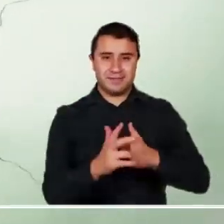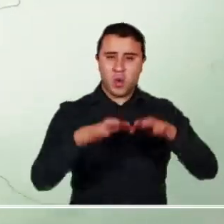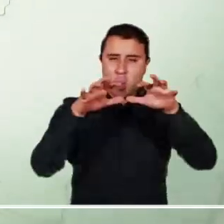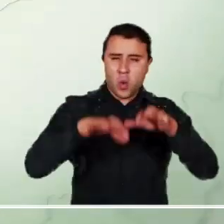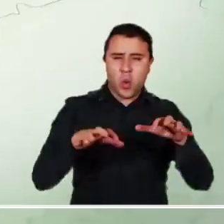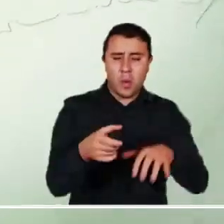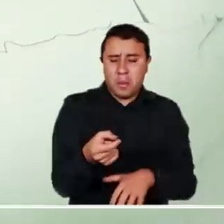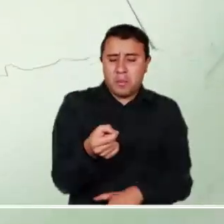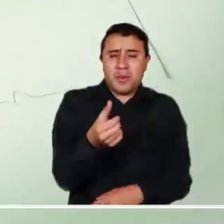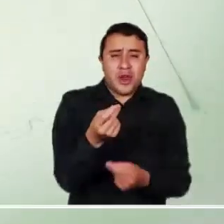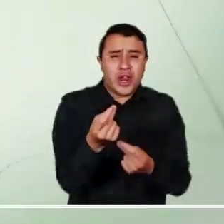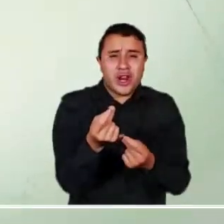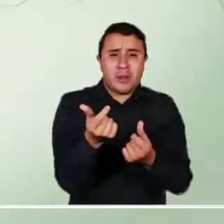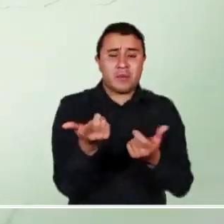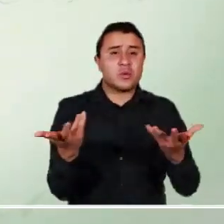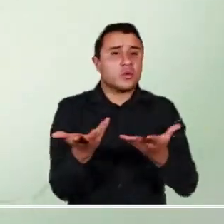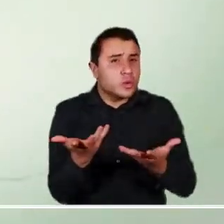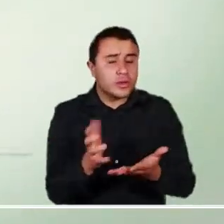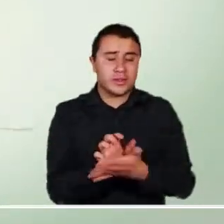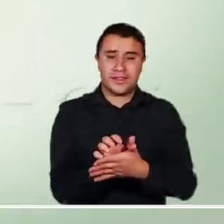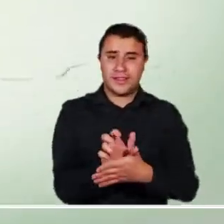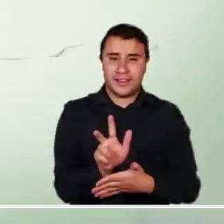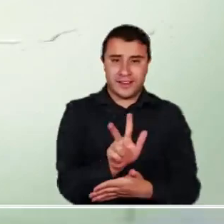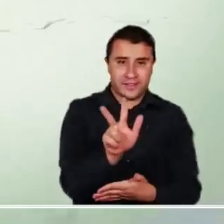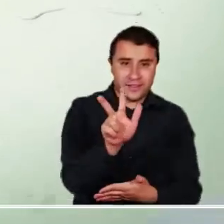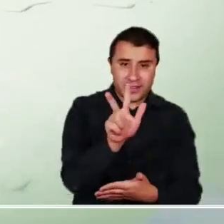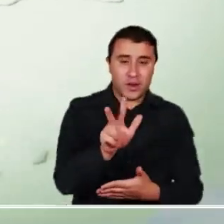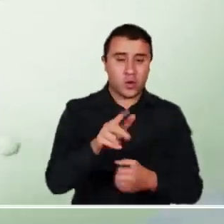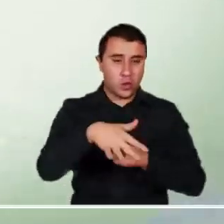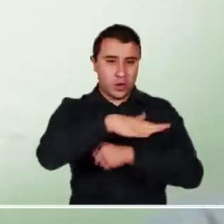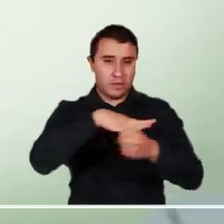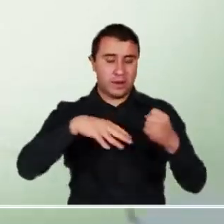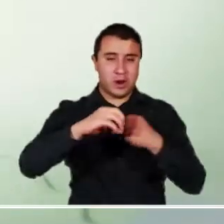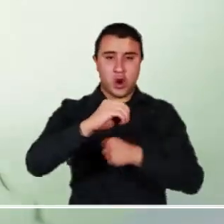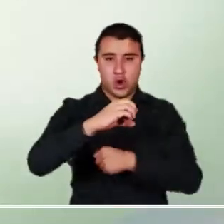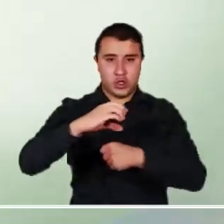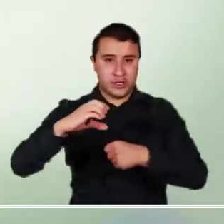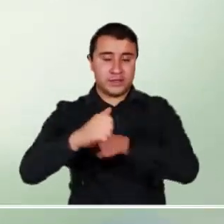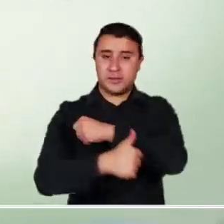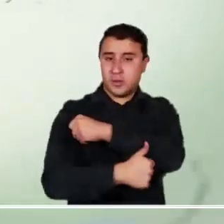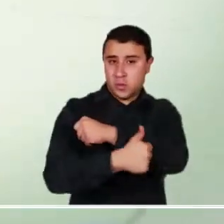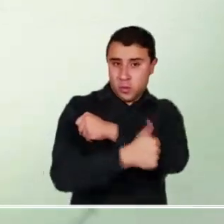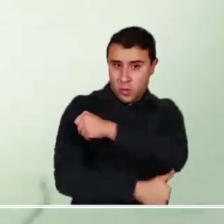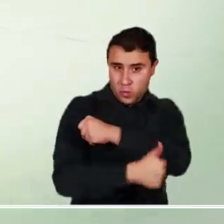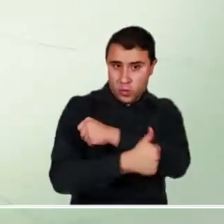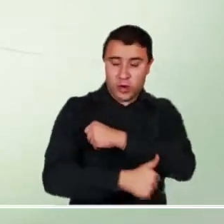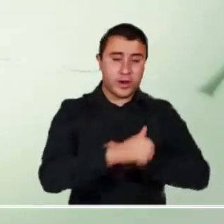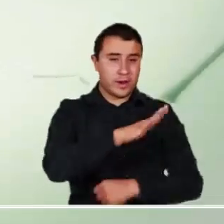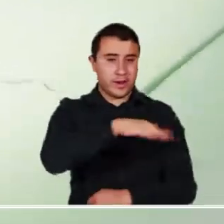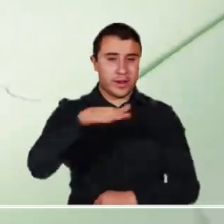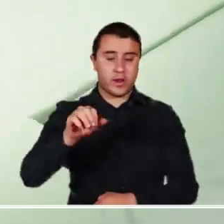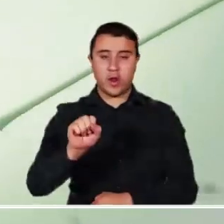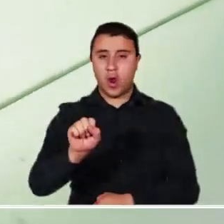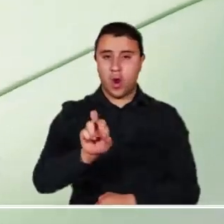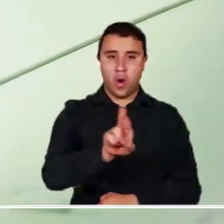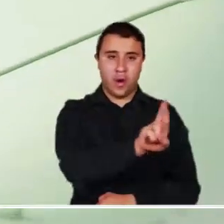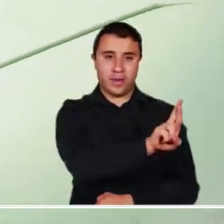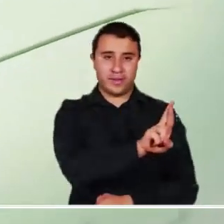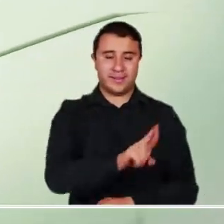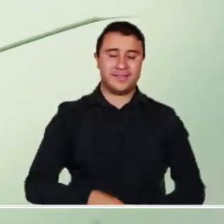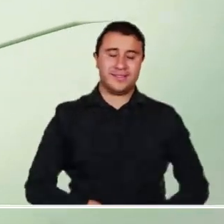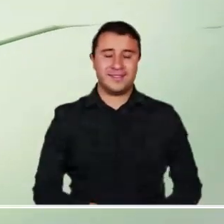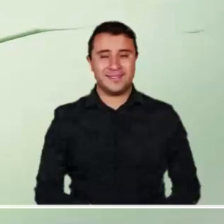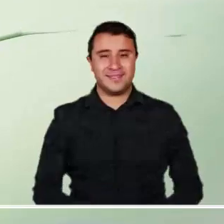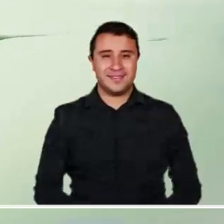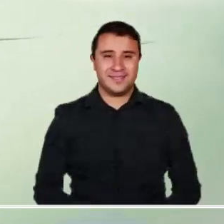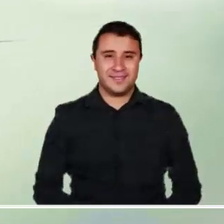En los Andes las precipitaciones serían ligeras y se esperan en sectores del eje cafetero, occidente de Cundinamarca y Boyacá, así